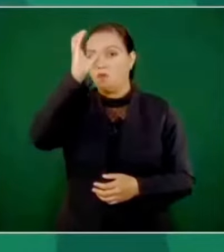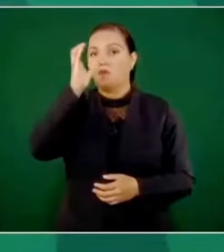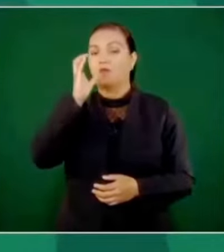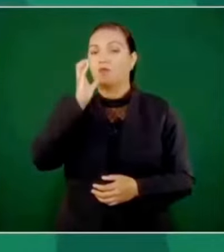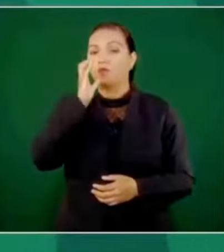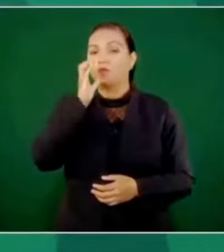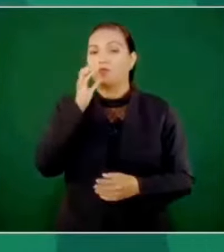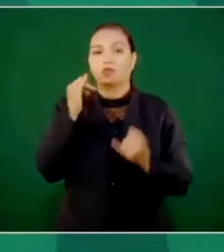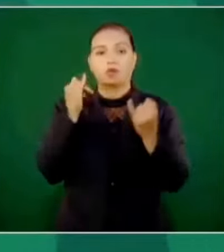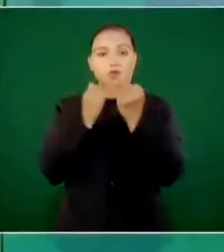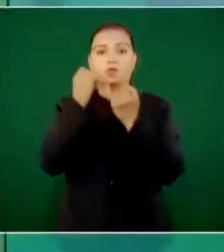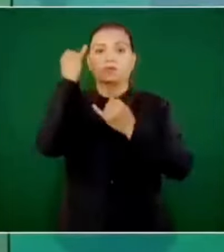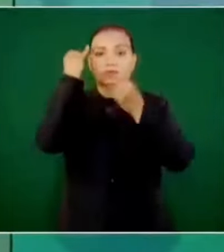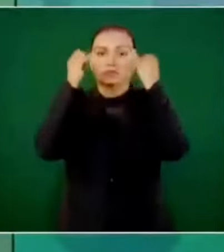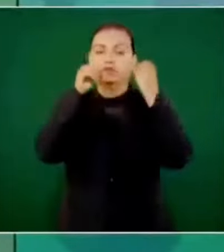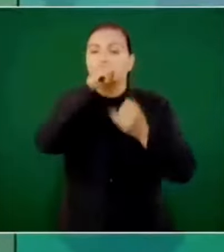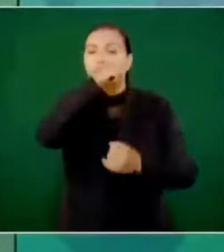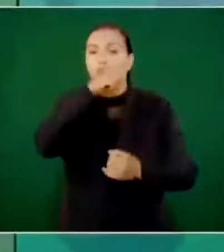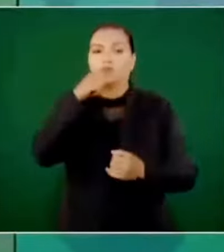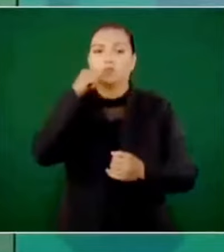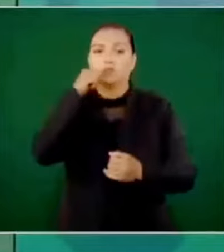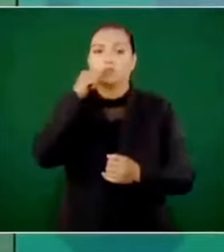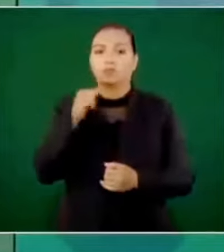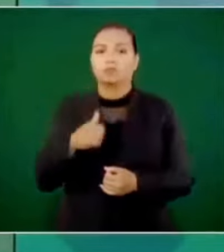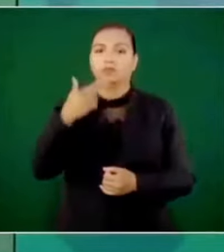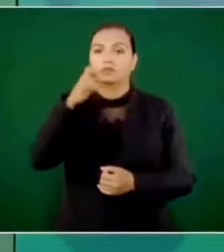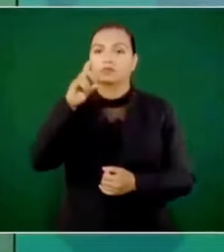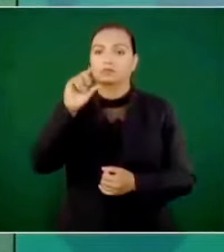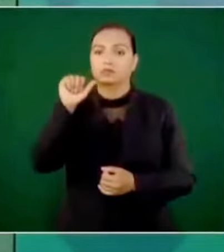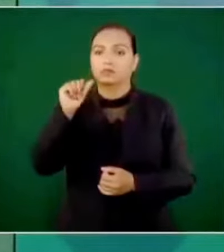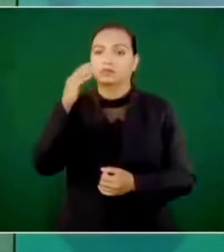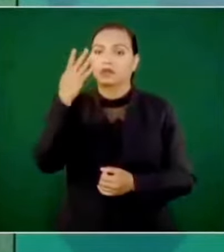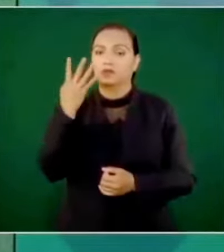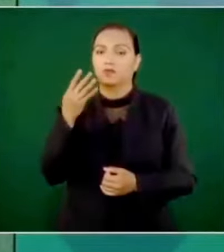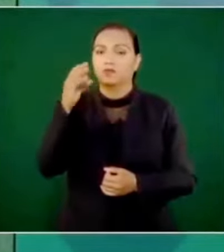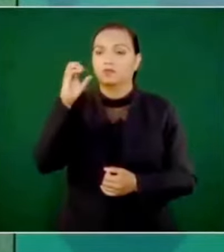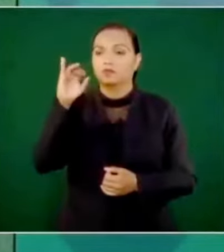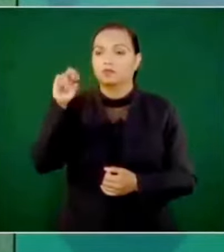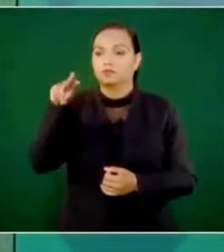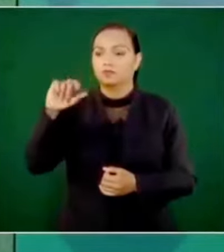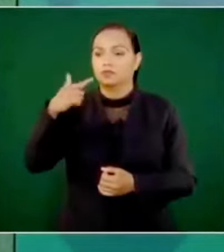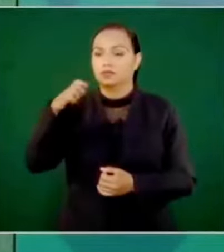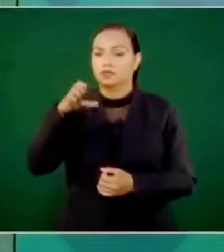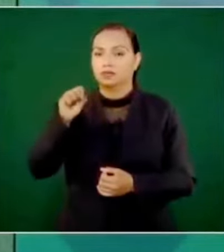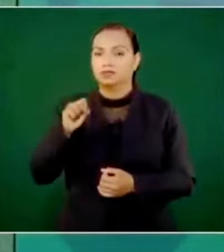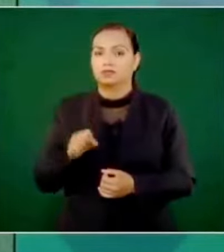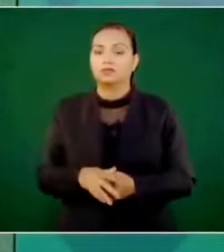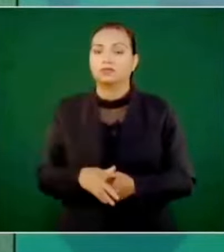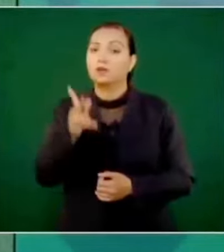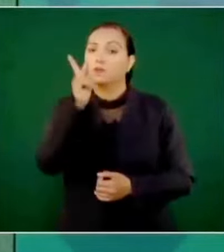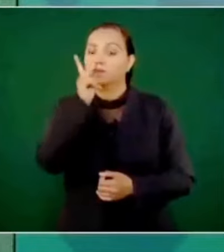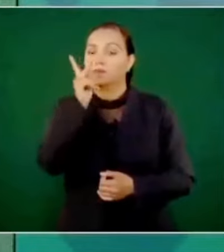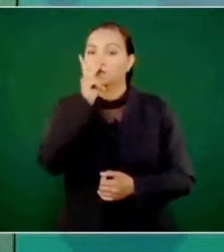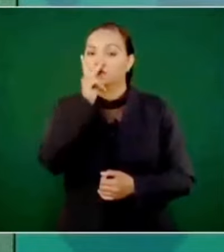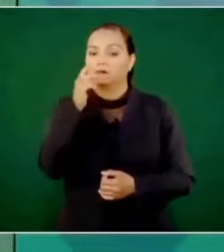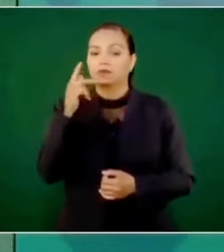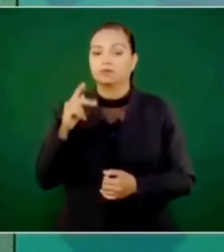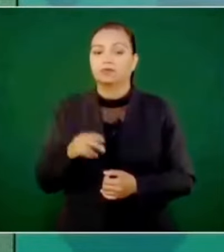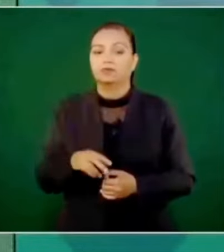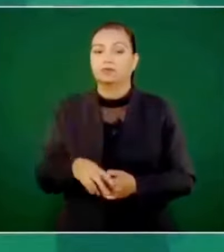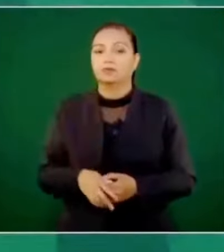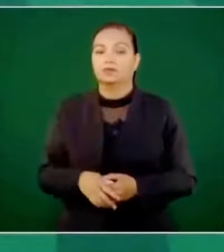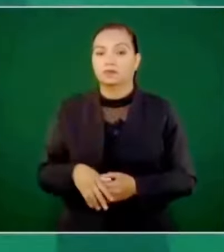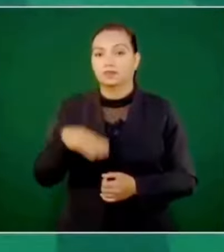en la hacienda de Cuatro Ciénagas, el papá de Don